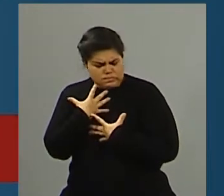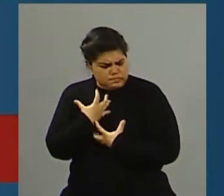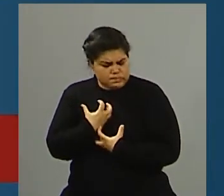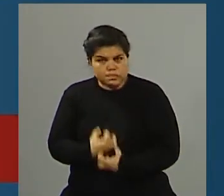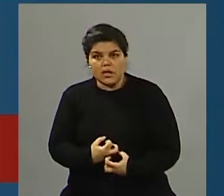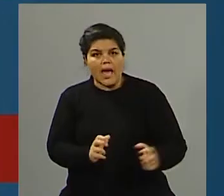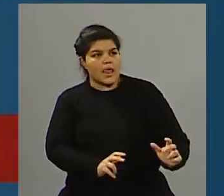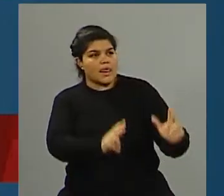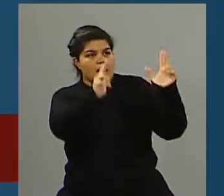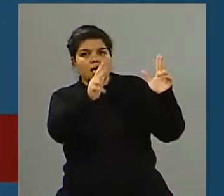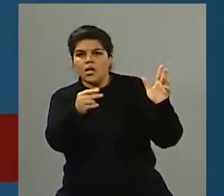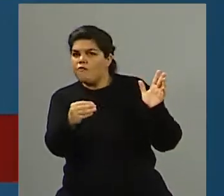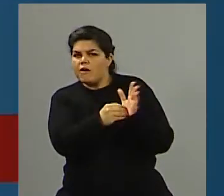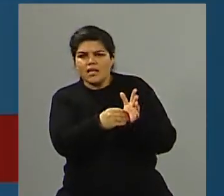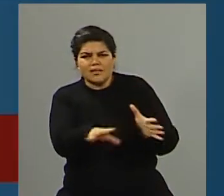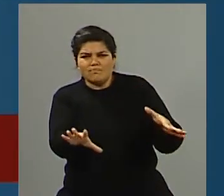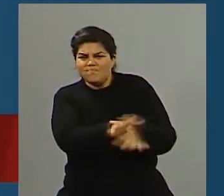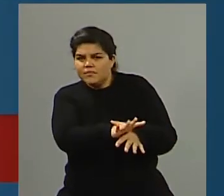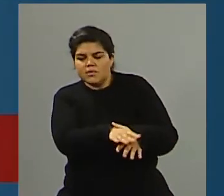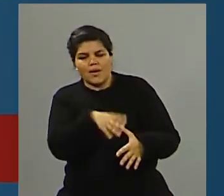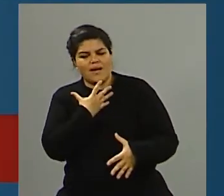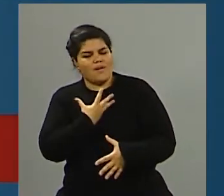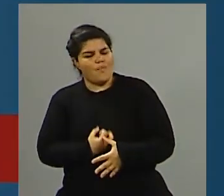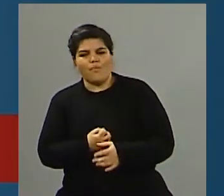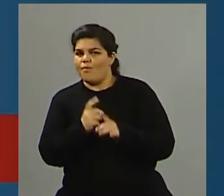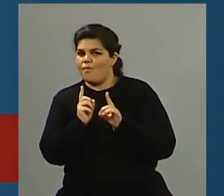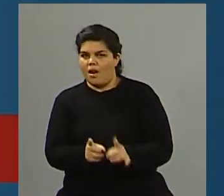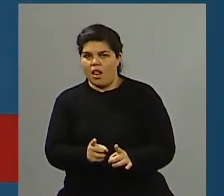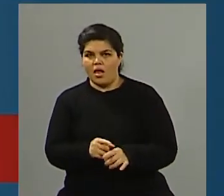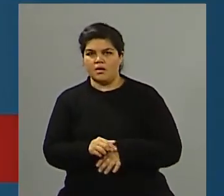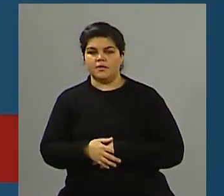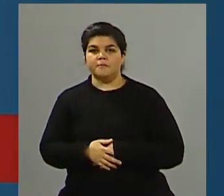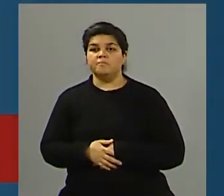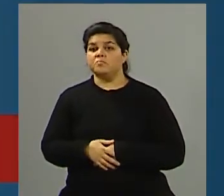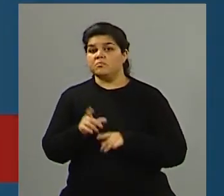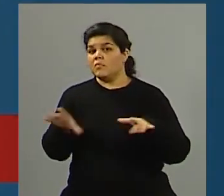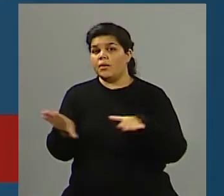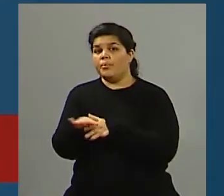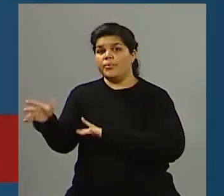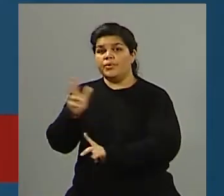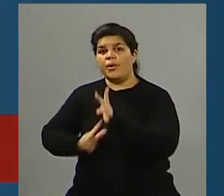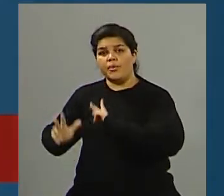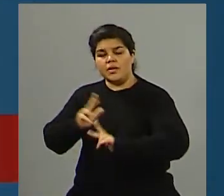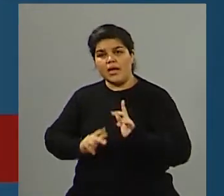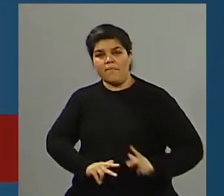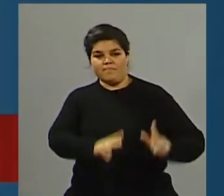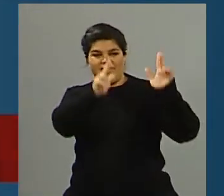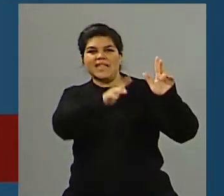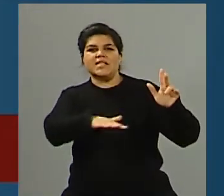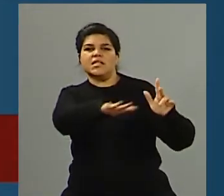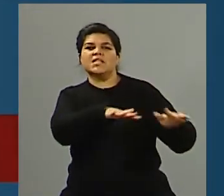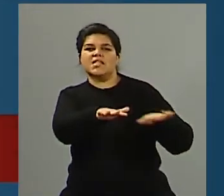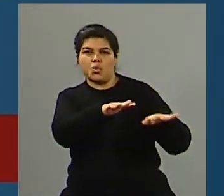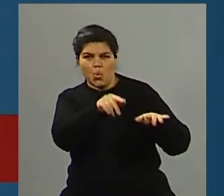tenga que ver con el 11 de septiembre, ¿no? Mauricio, bien hacías referencia vos a no solamente lo que sucedió ahí, digo porque las